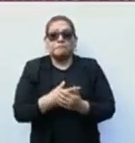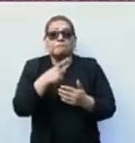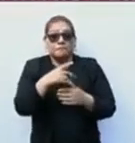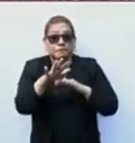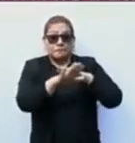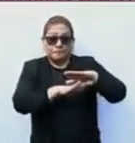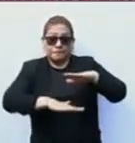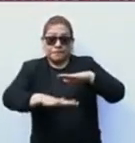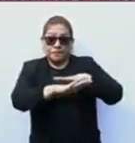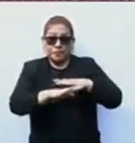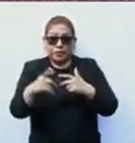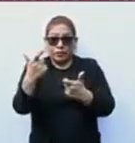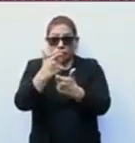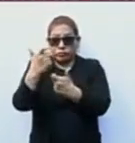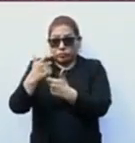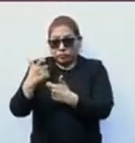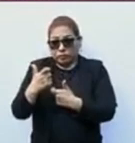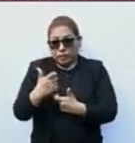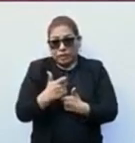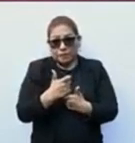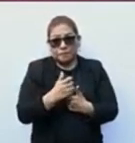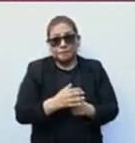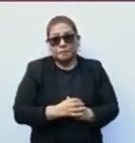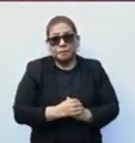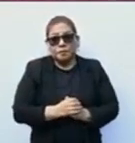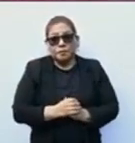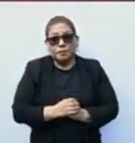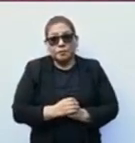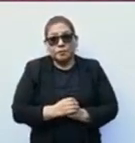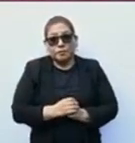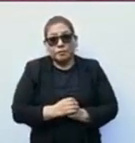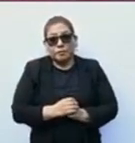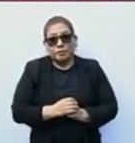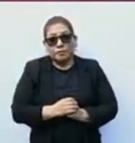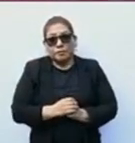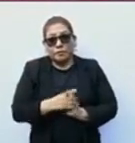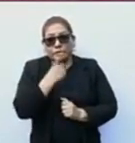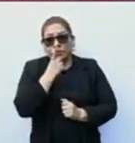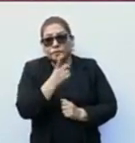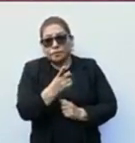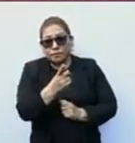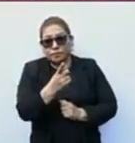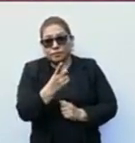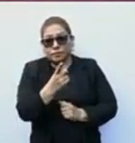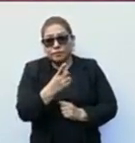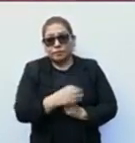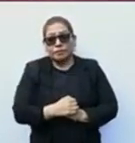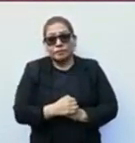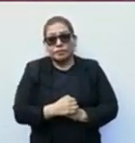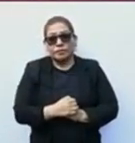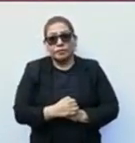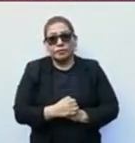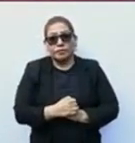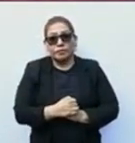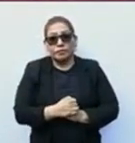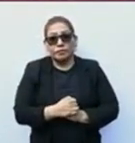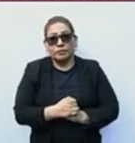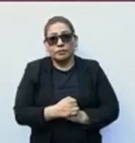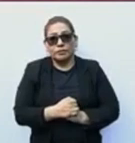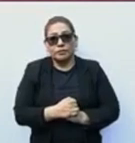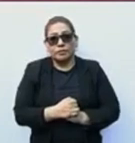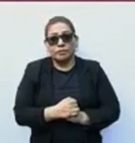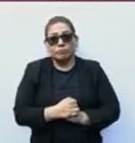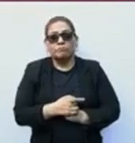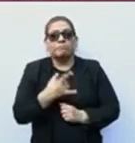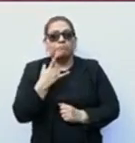ustedes van a tener garantizado. Y decirles que mucho de esto se debe al